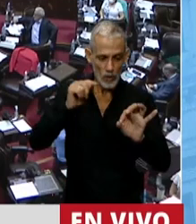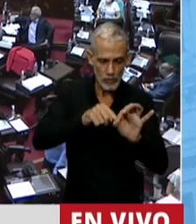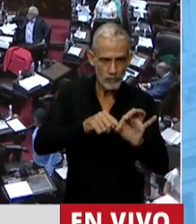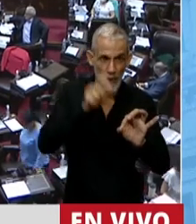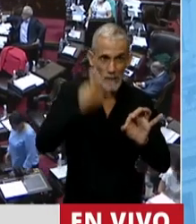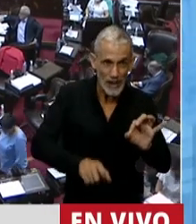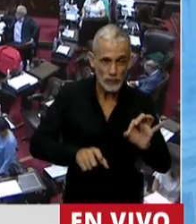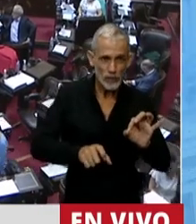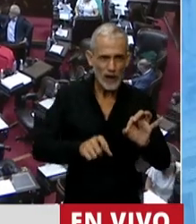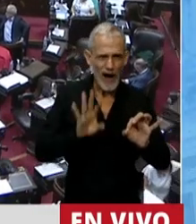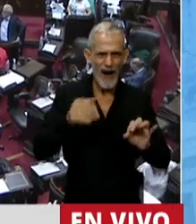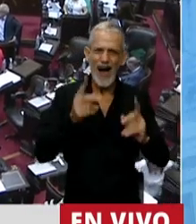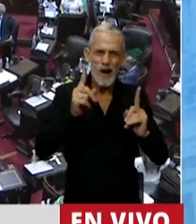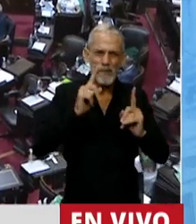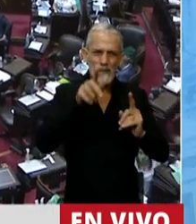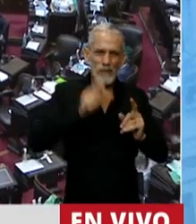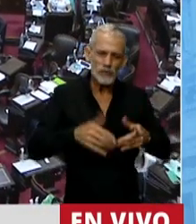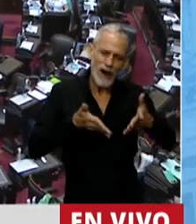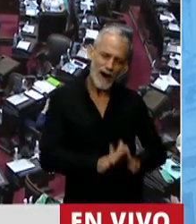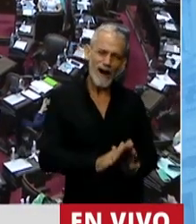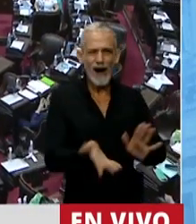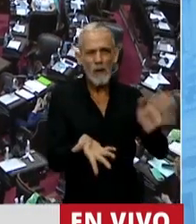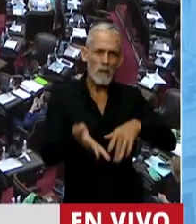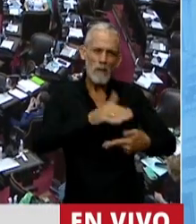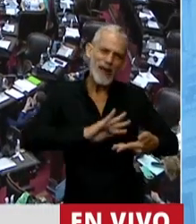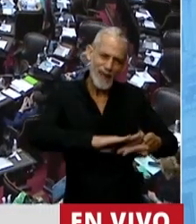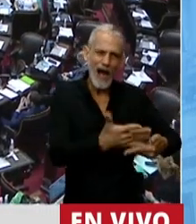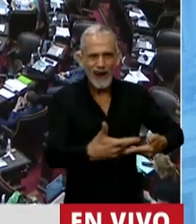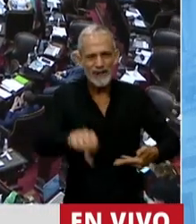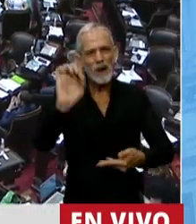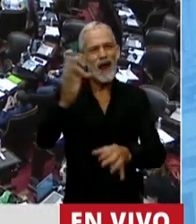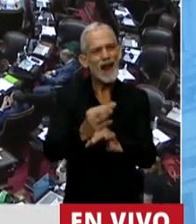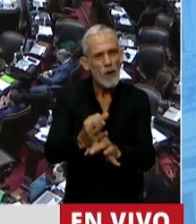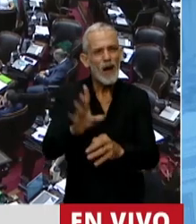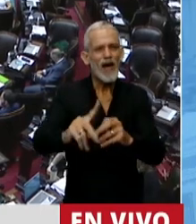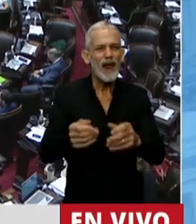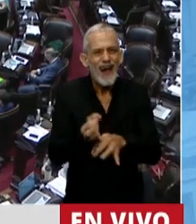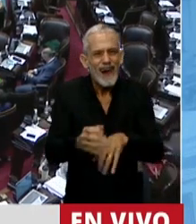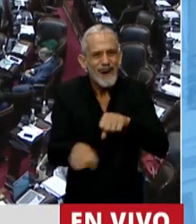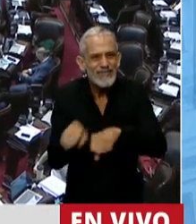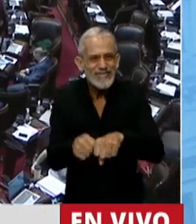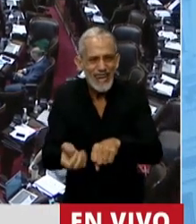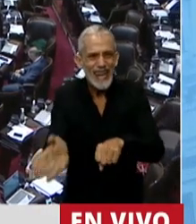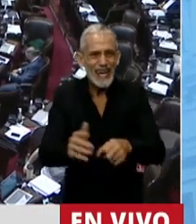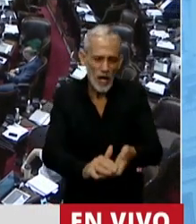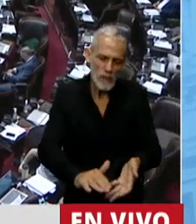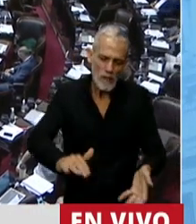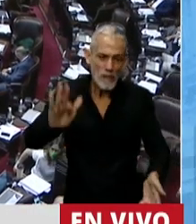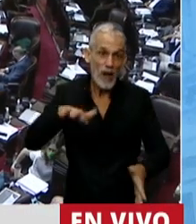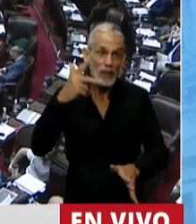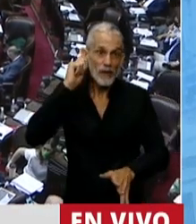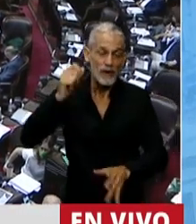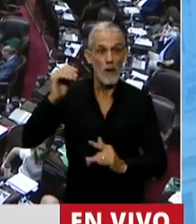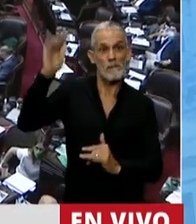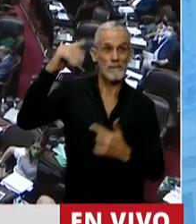persona que uno ve nacer, que le cambia los pañales, que nos lleva a la escuela o que le hace a la vez de mi cicleta. Y cuando uno es mayor, te